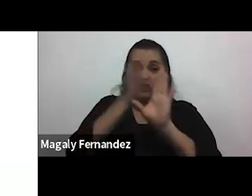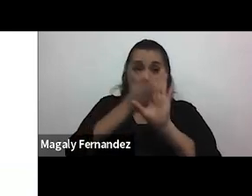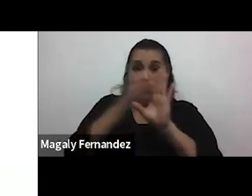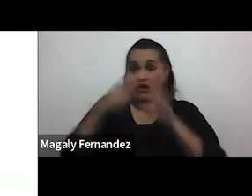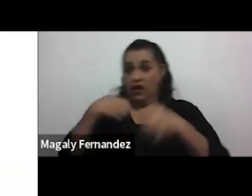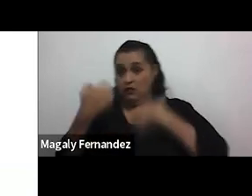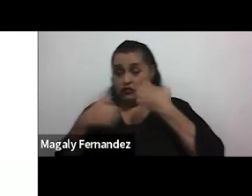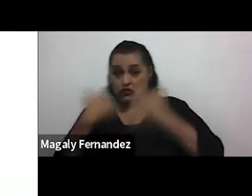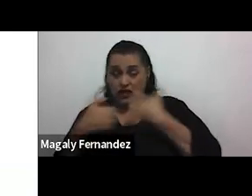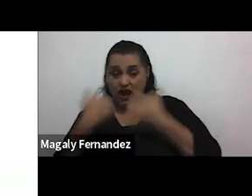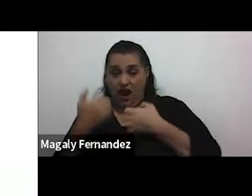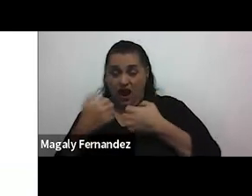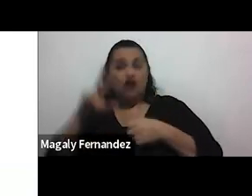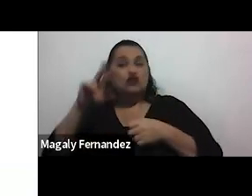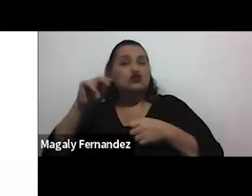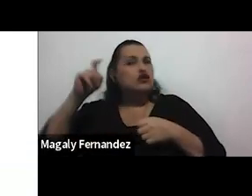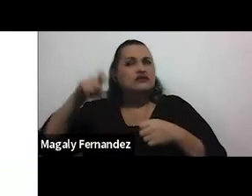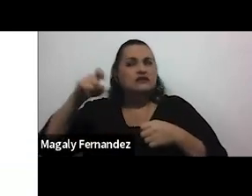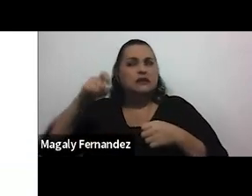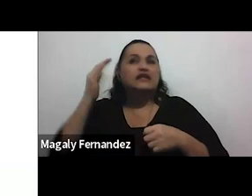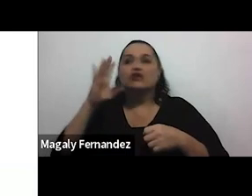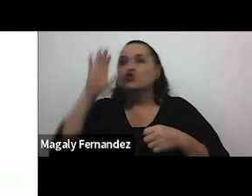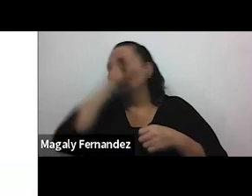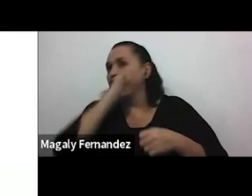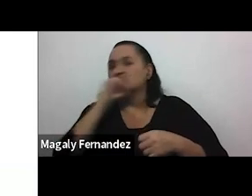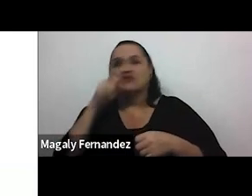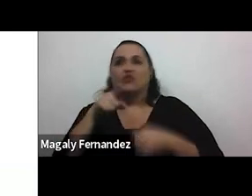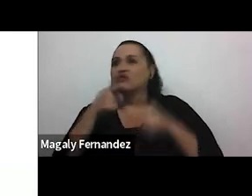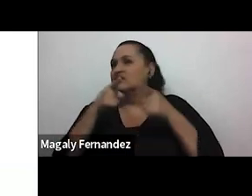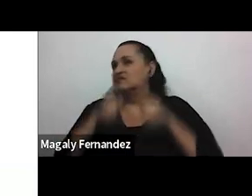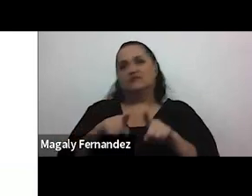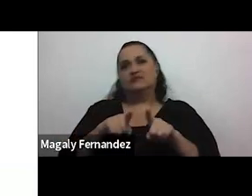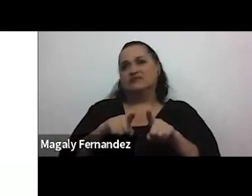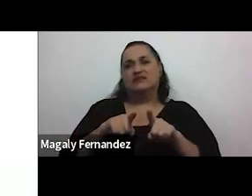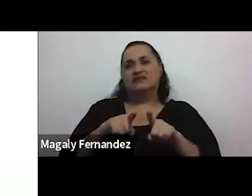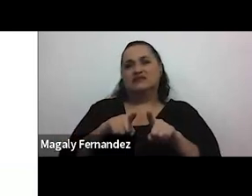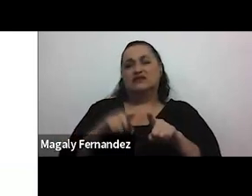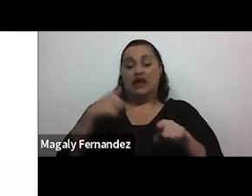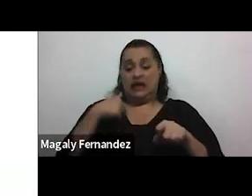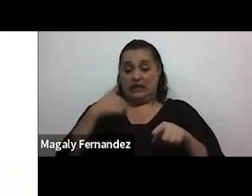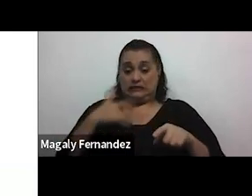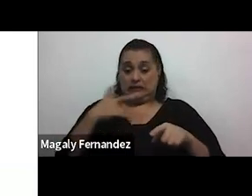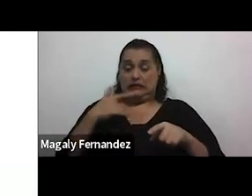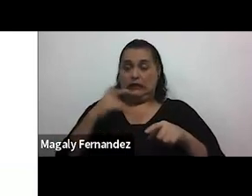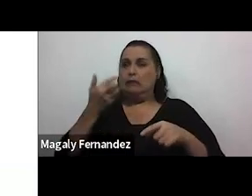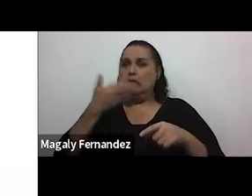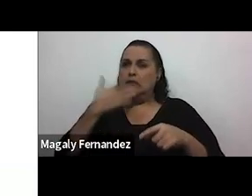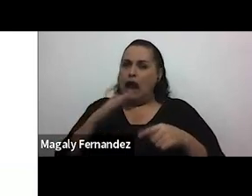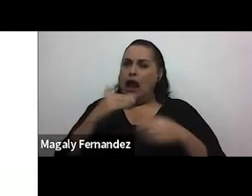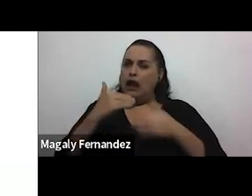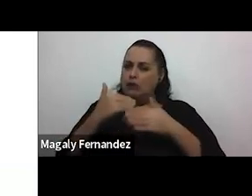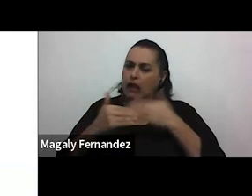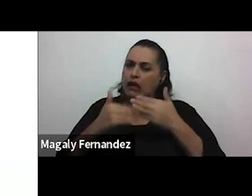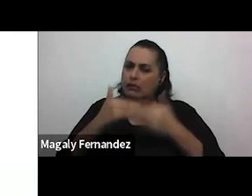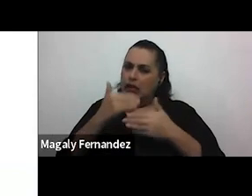no necesariamente son conscientes de la situación y del deterioro que esto ha ocasionado entonces se minimiza la